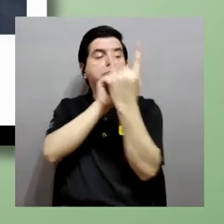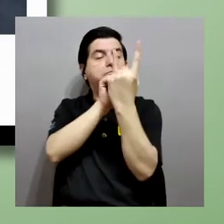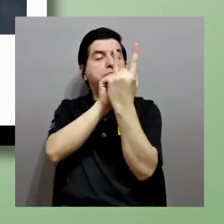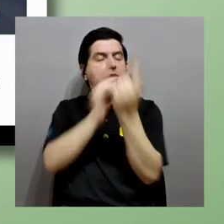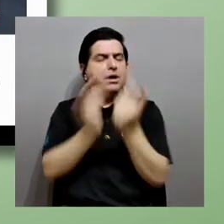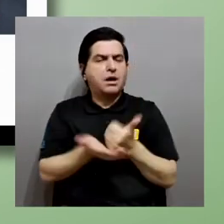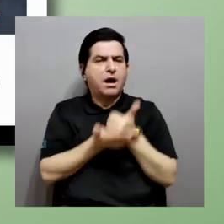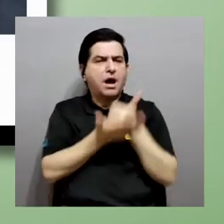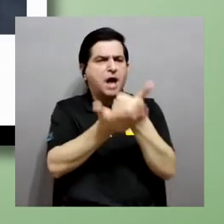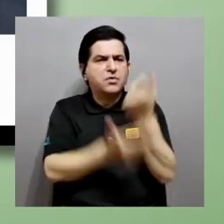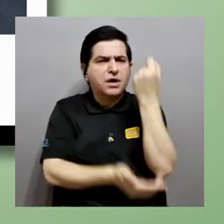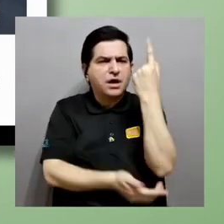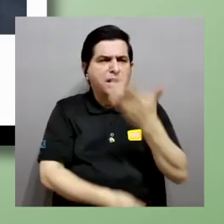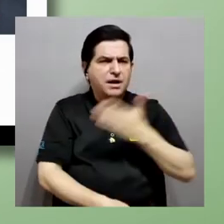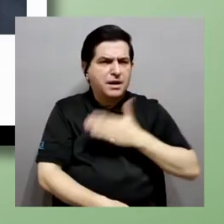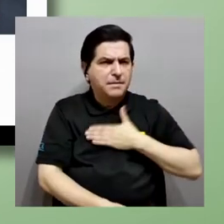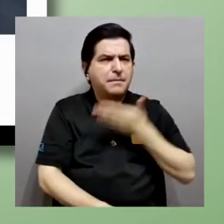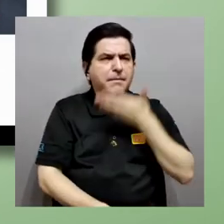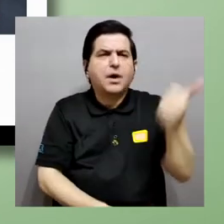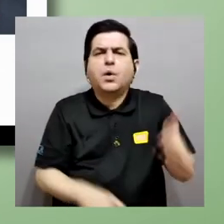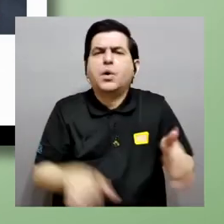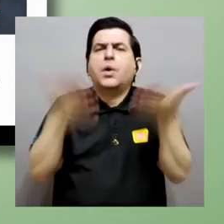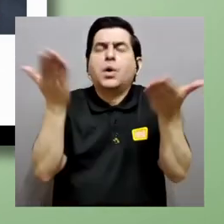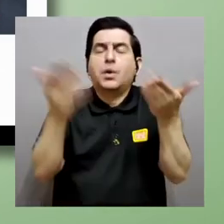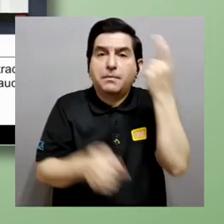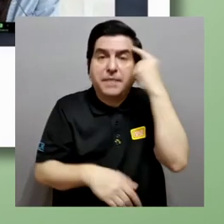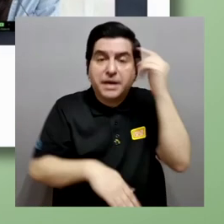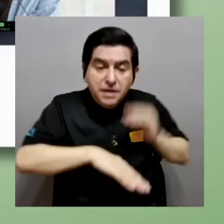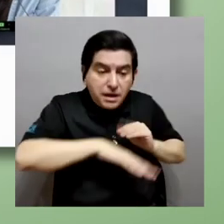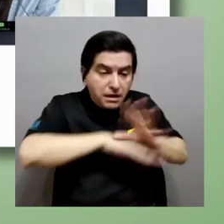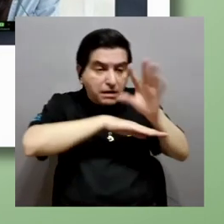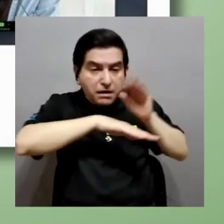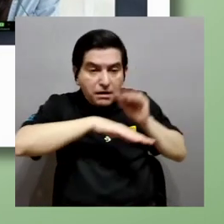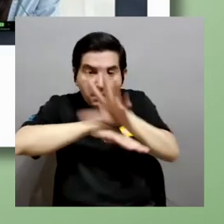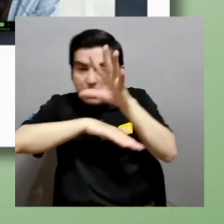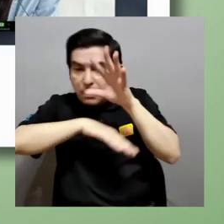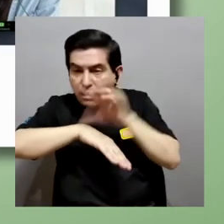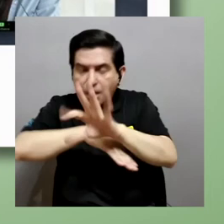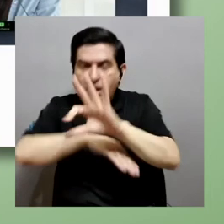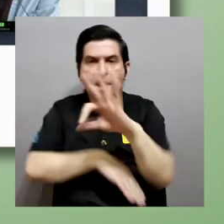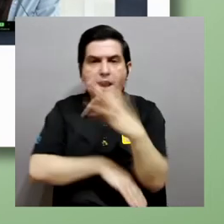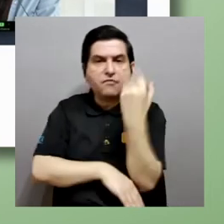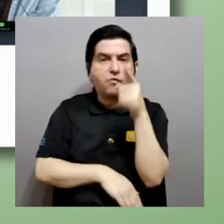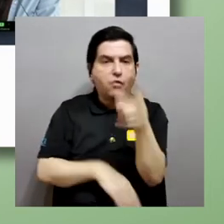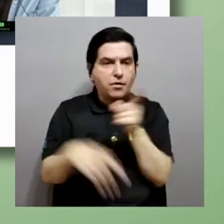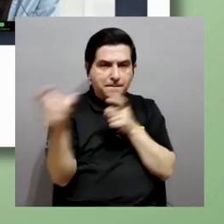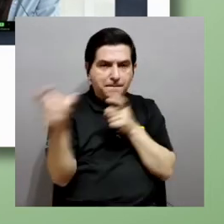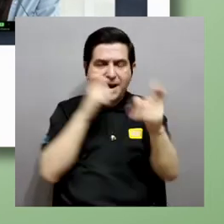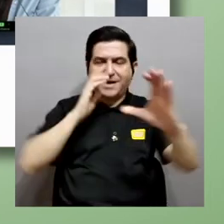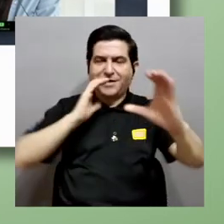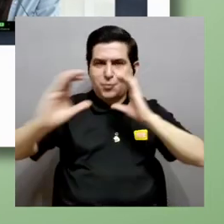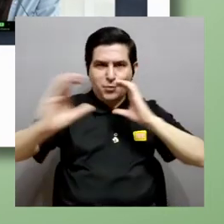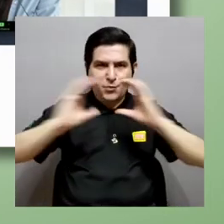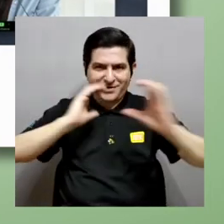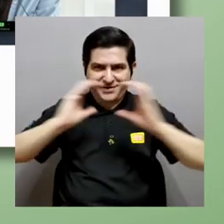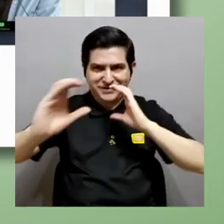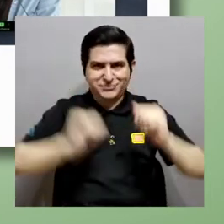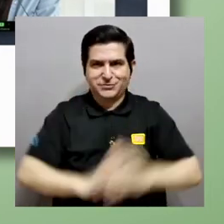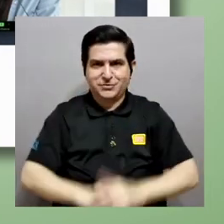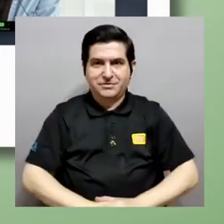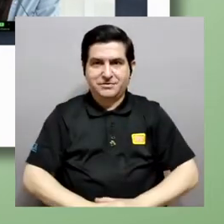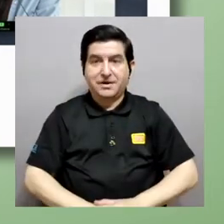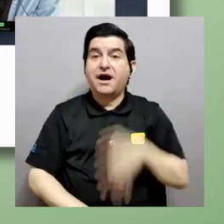cara cómo les podría ayudar a entenderme mejor y también piensen en el efecto que podrían tener en la forma en que ustedes manejan la conversación